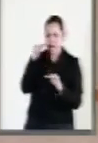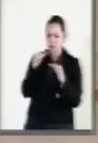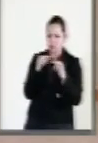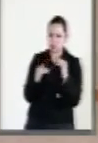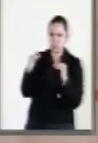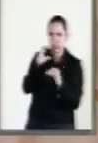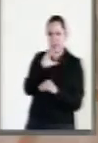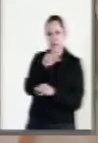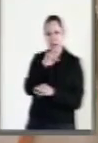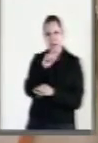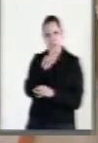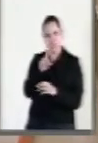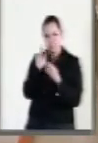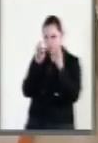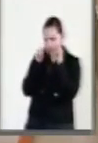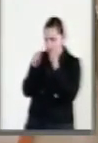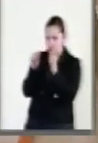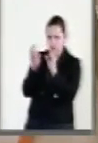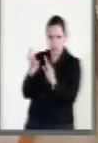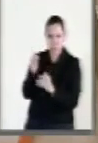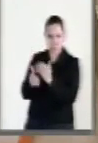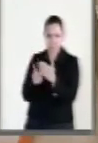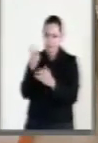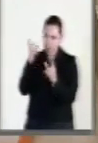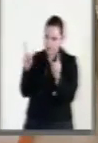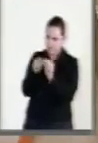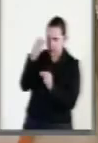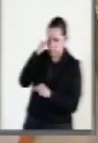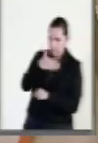gracias. Gracias. Gracias a usted, Senadora.